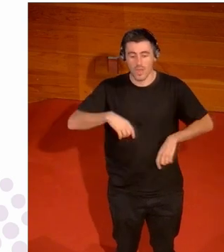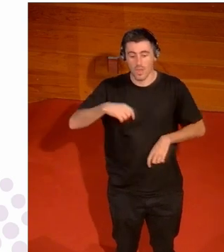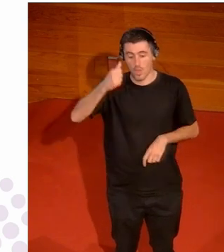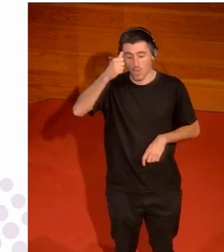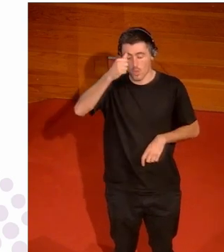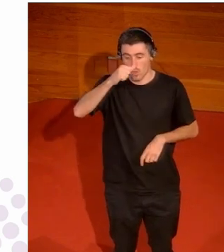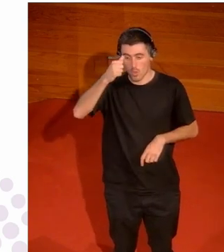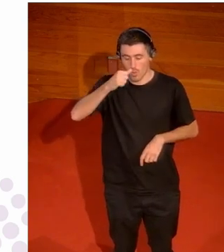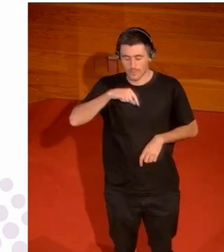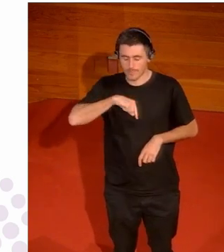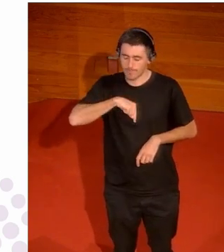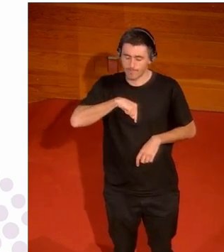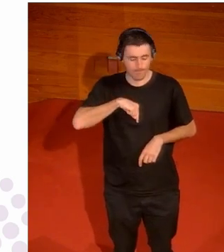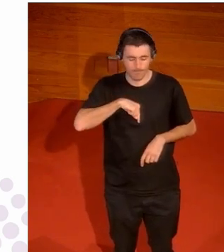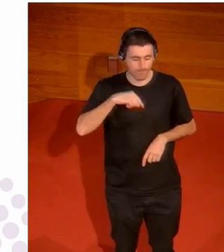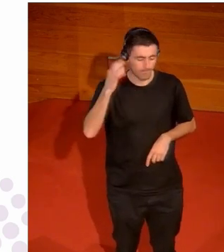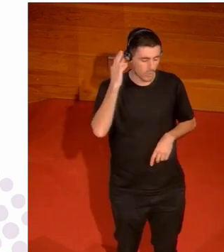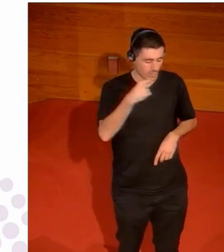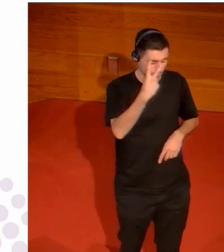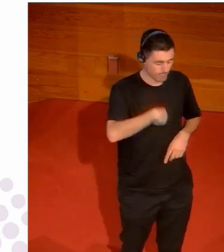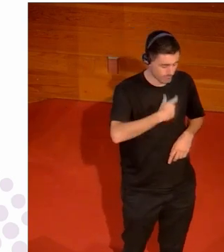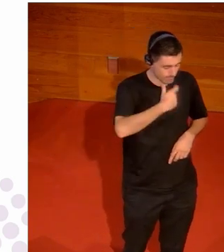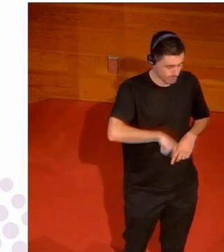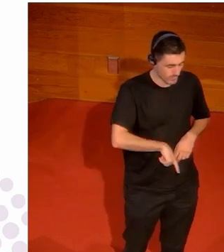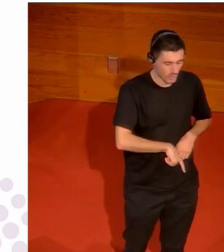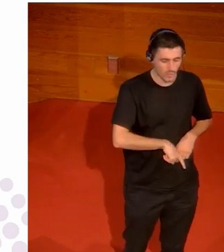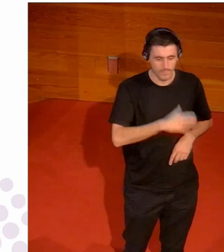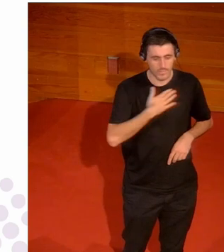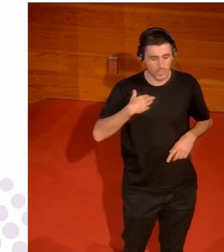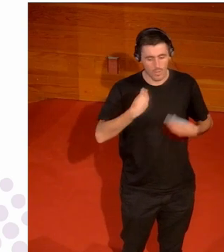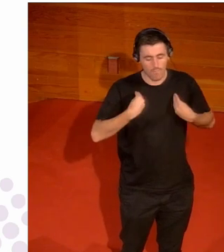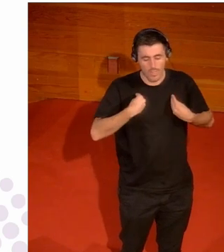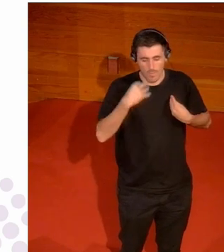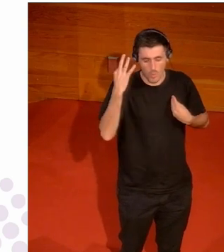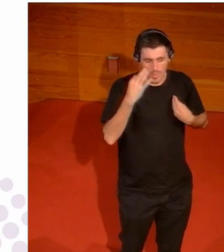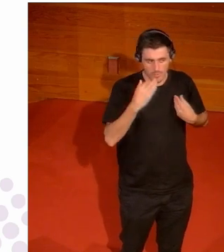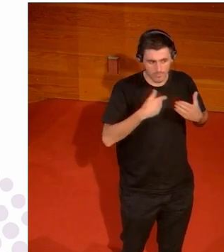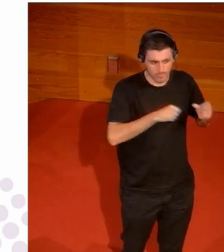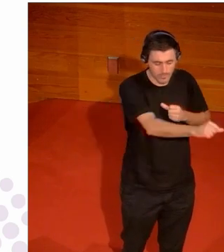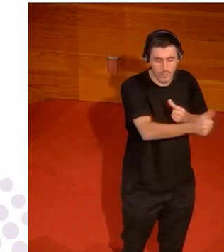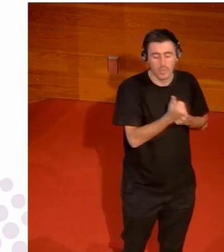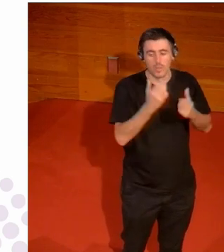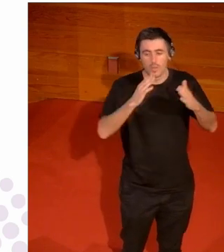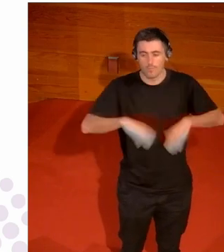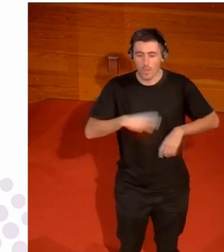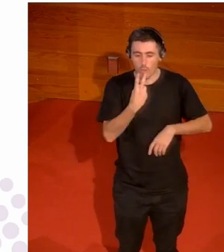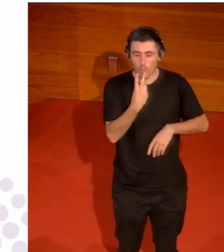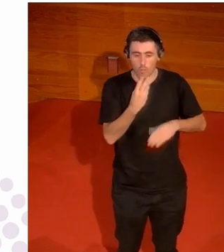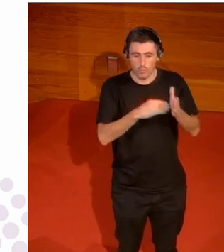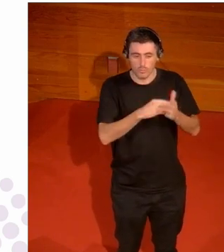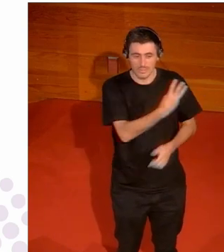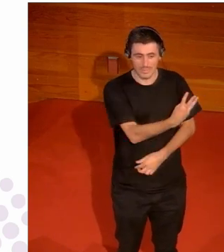que quieren hacer una transición y pasar a vivir como mujeres fenomenal entonces en el 2003 en la primera regulación que yo